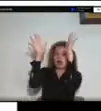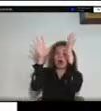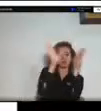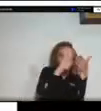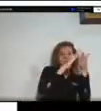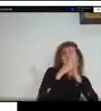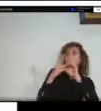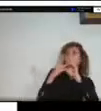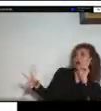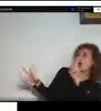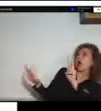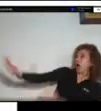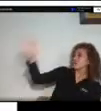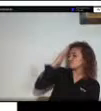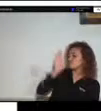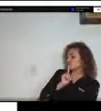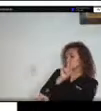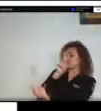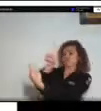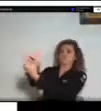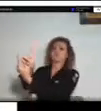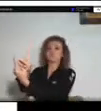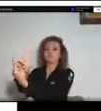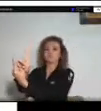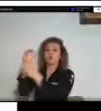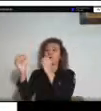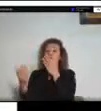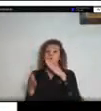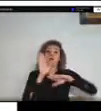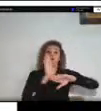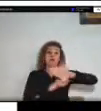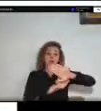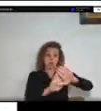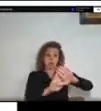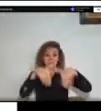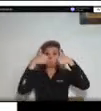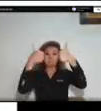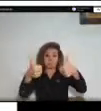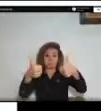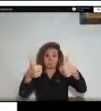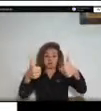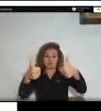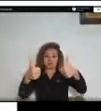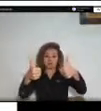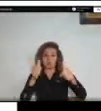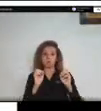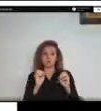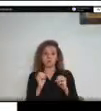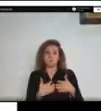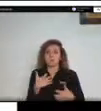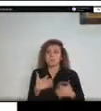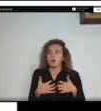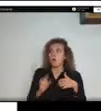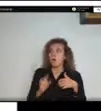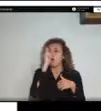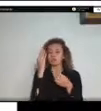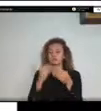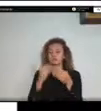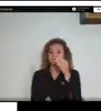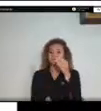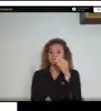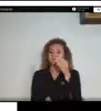incluso les avisaba de que estaban bien depredadores actualmente pues ya no existe esta cultura